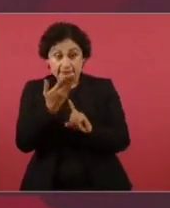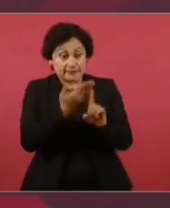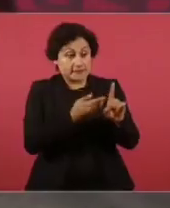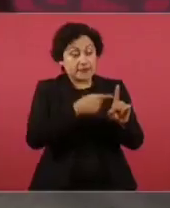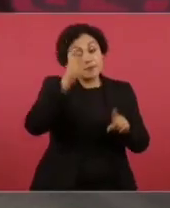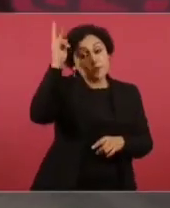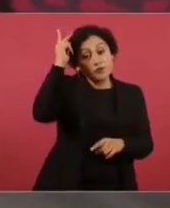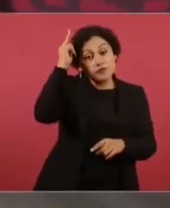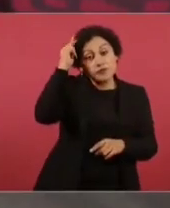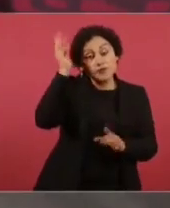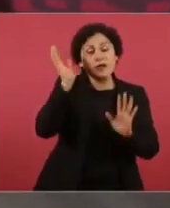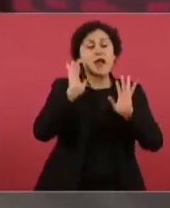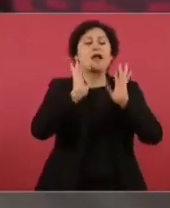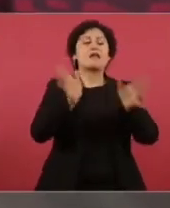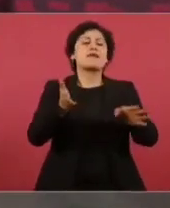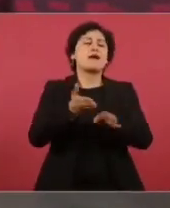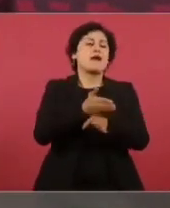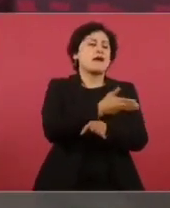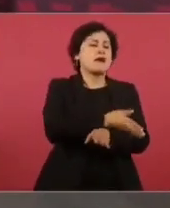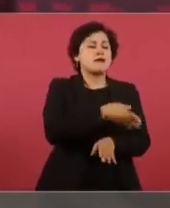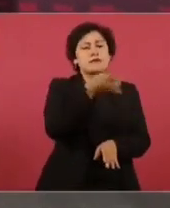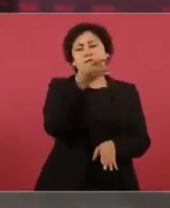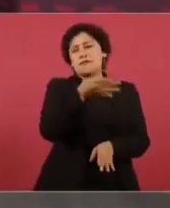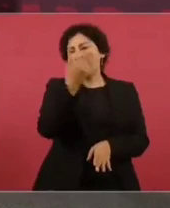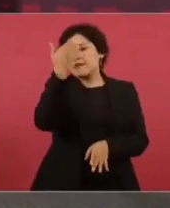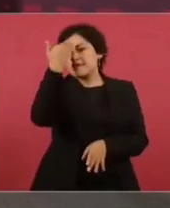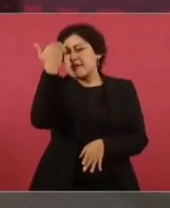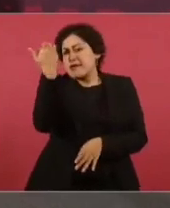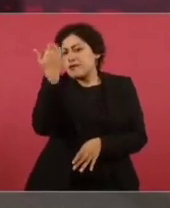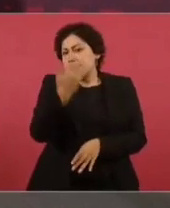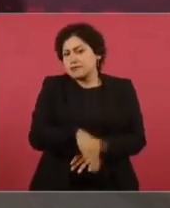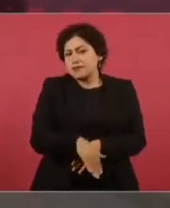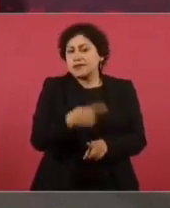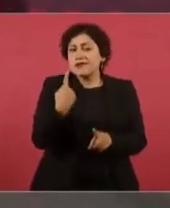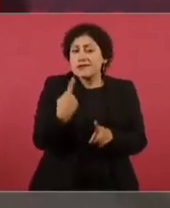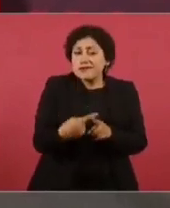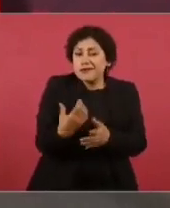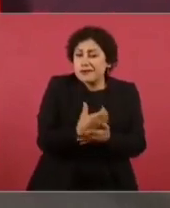anticipado quién iba a ganar,